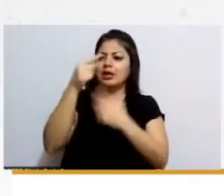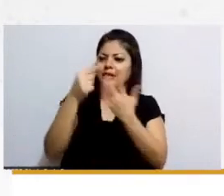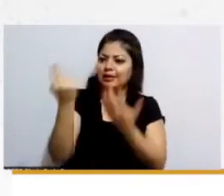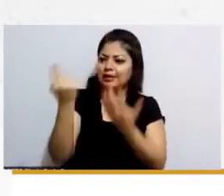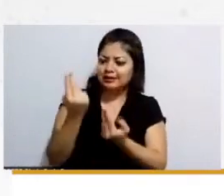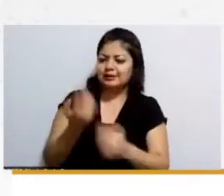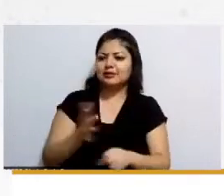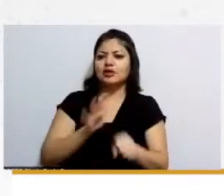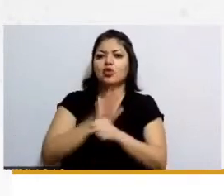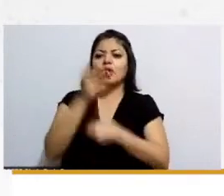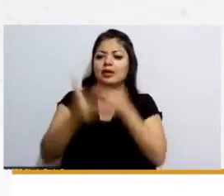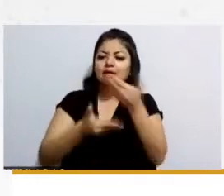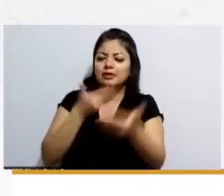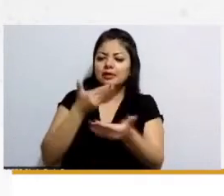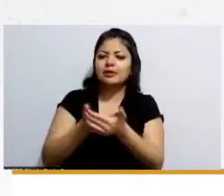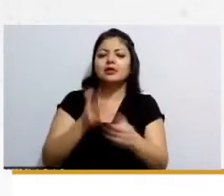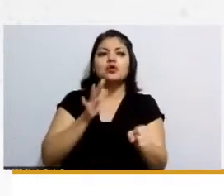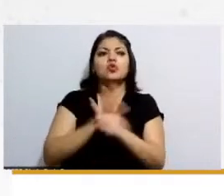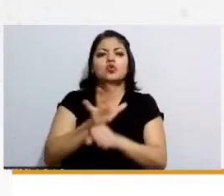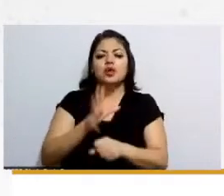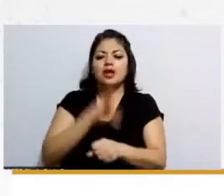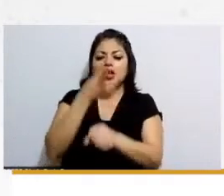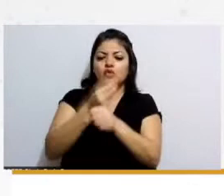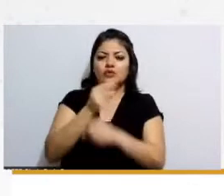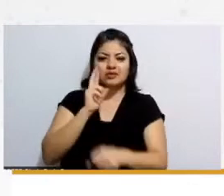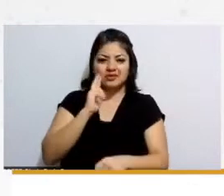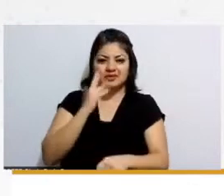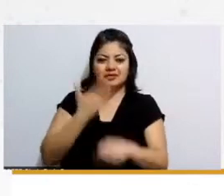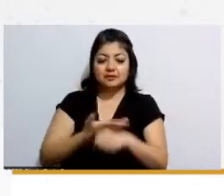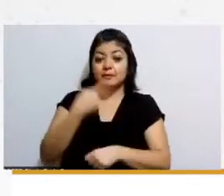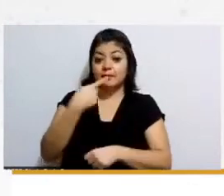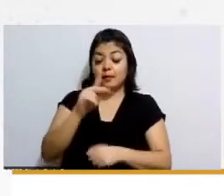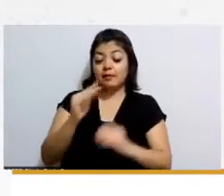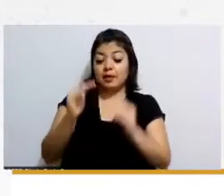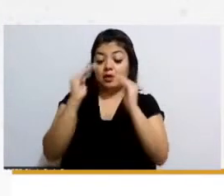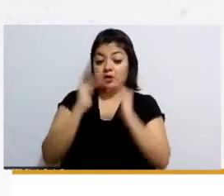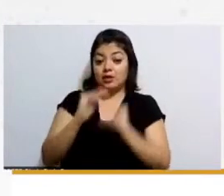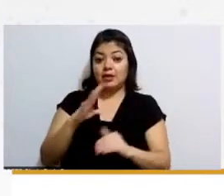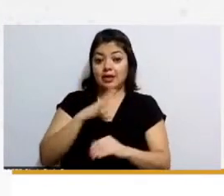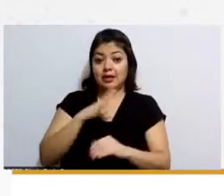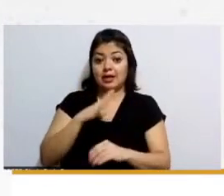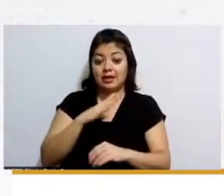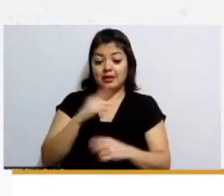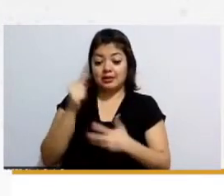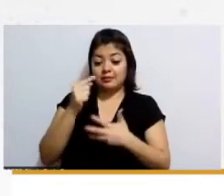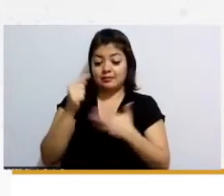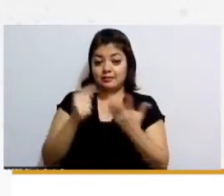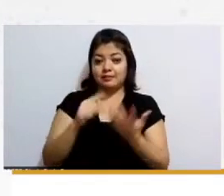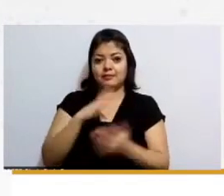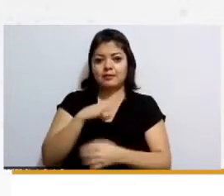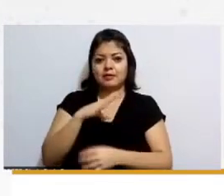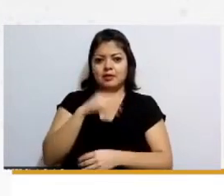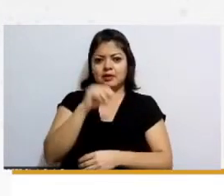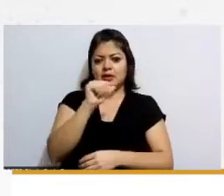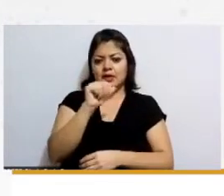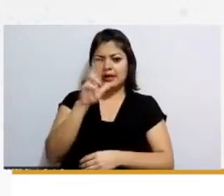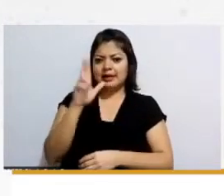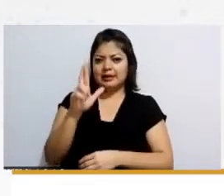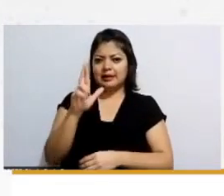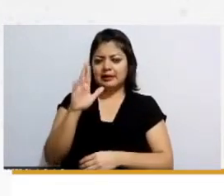ajustos responsables pero en el requisitos diferenciados me marca un AR 59